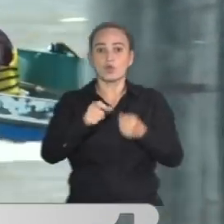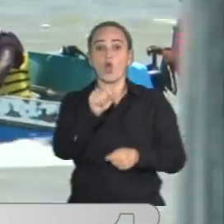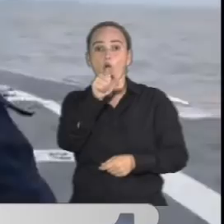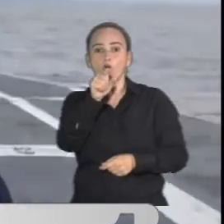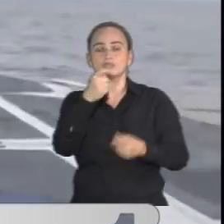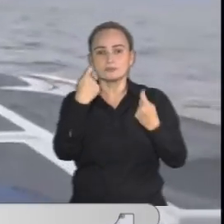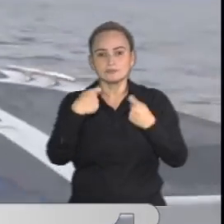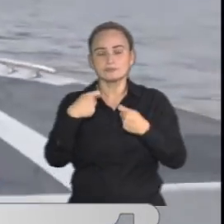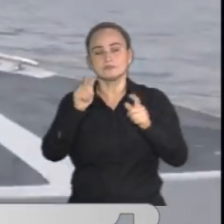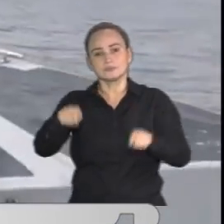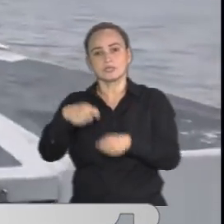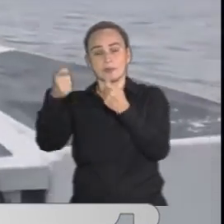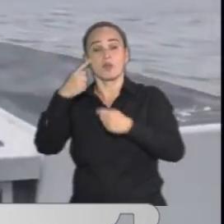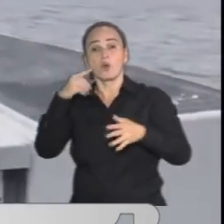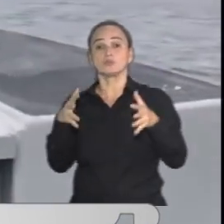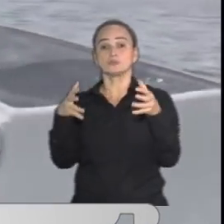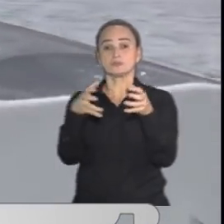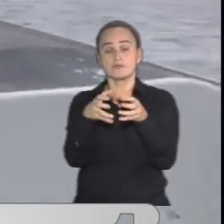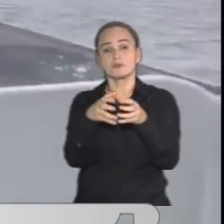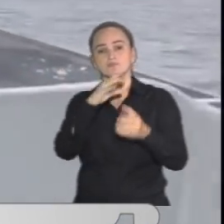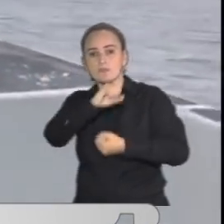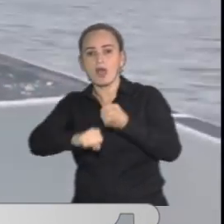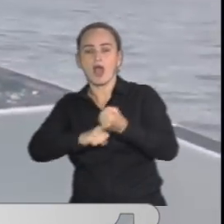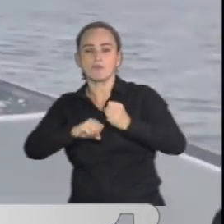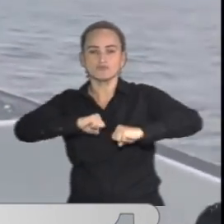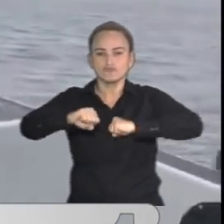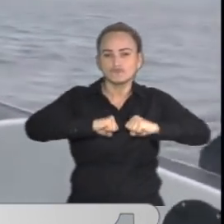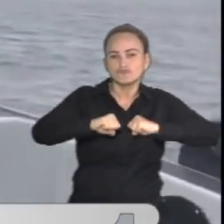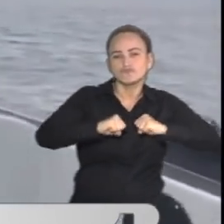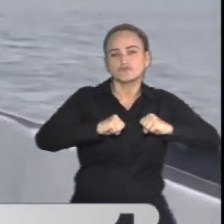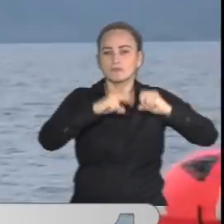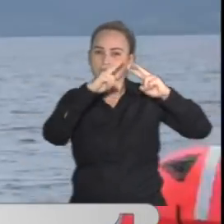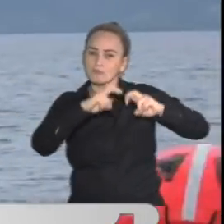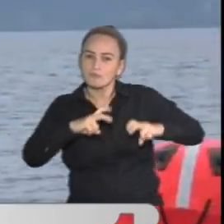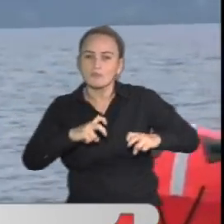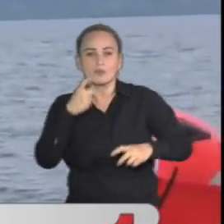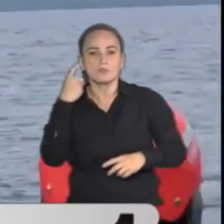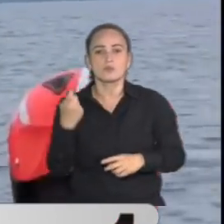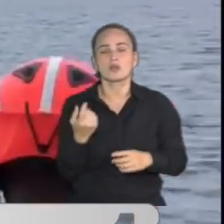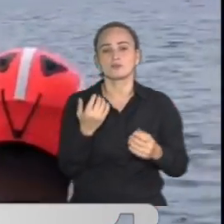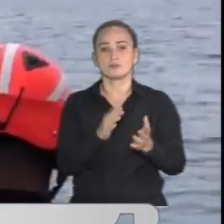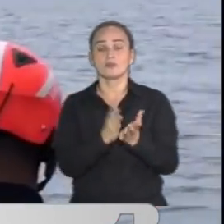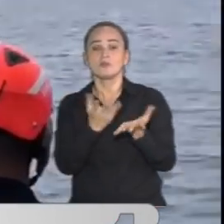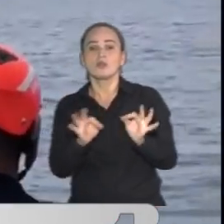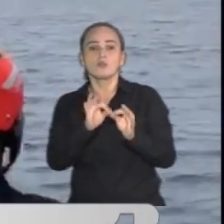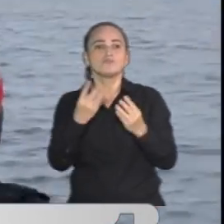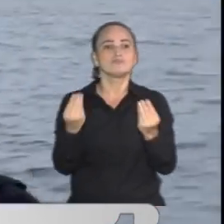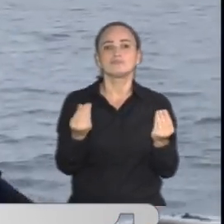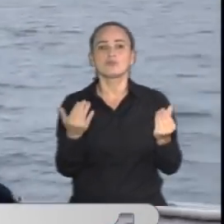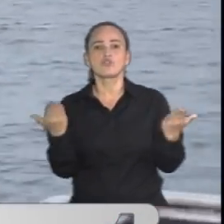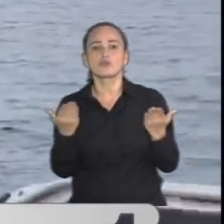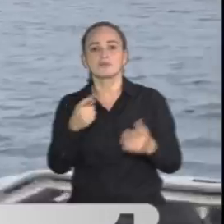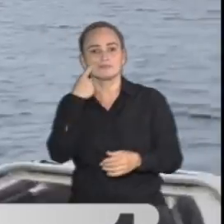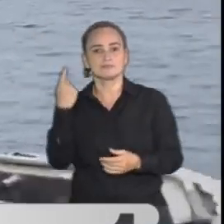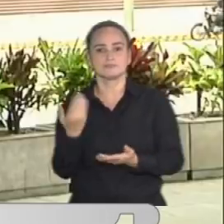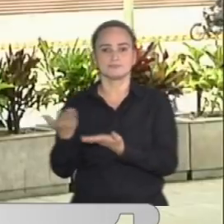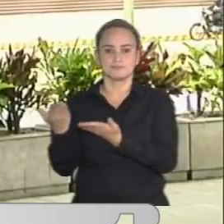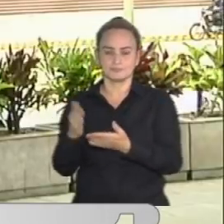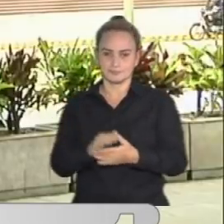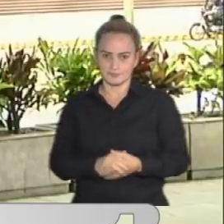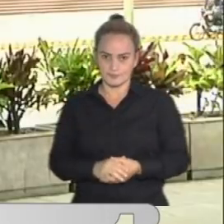migrantes. La Defensoría del Pueblo acompaña a las gestiones humanitarias respectivas para rescatar a las otras dos personas que están desaparecidas.